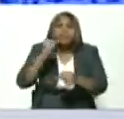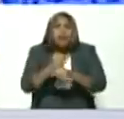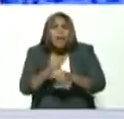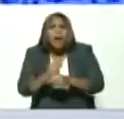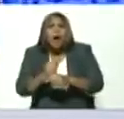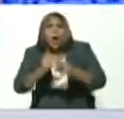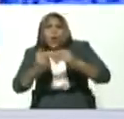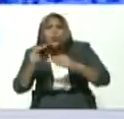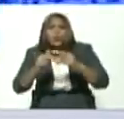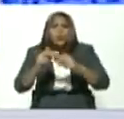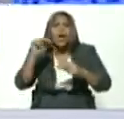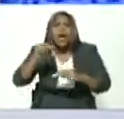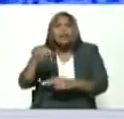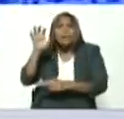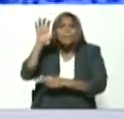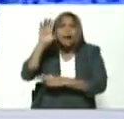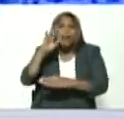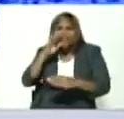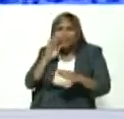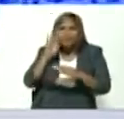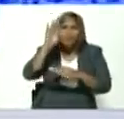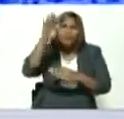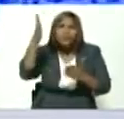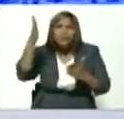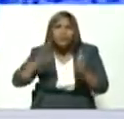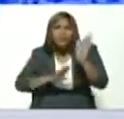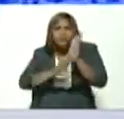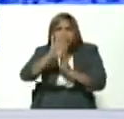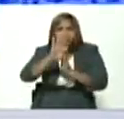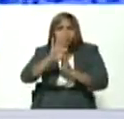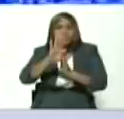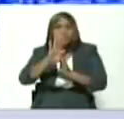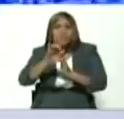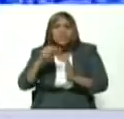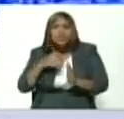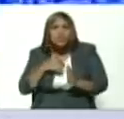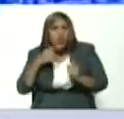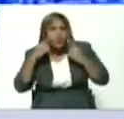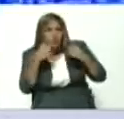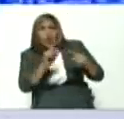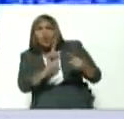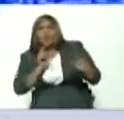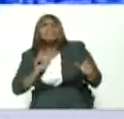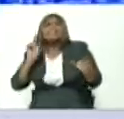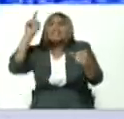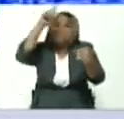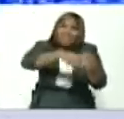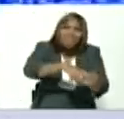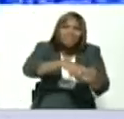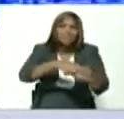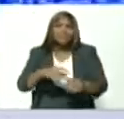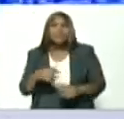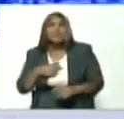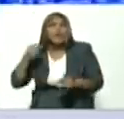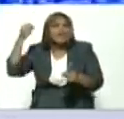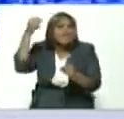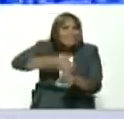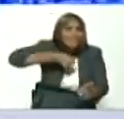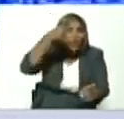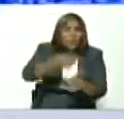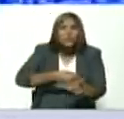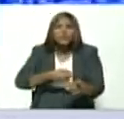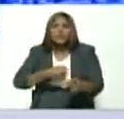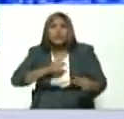construir nuestra patria hacia adelante no quieren quedarse por fuera quieren estar adentro en el batallar en el